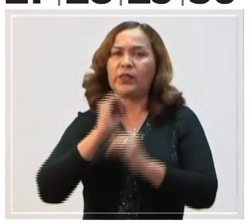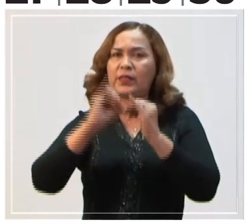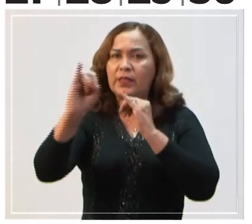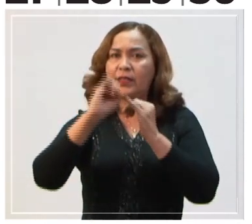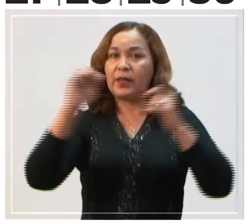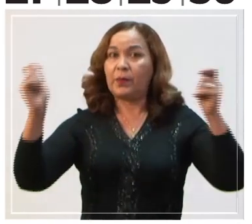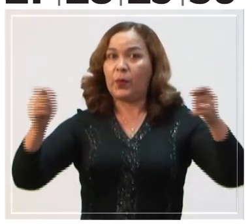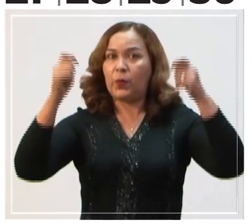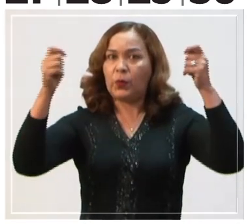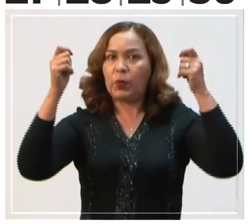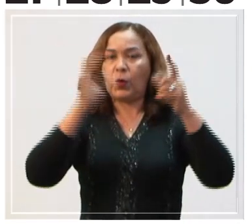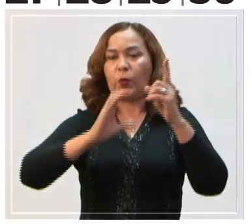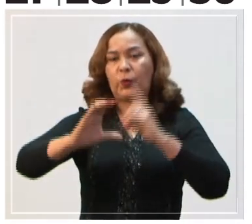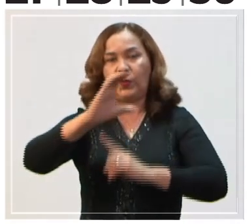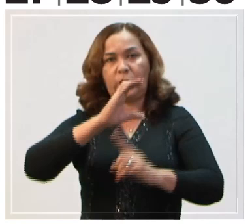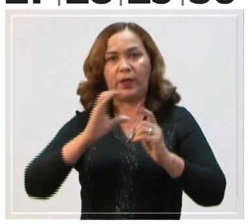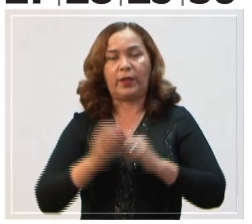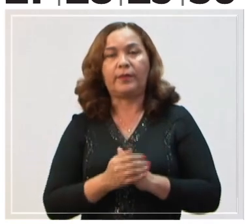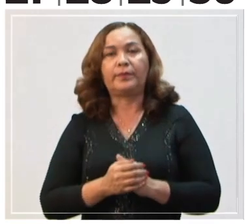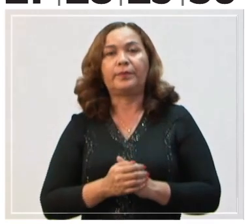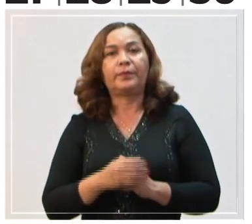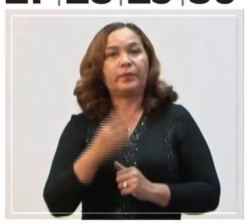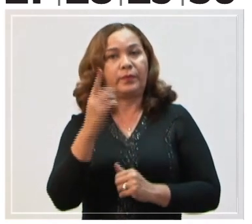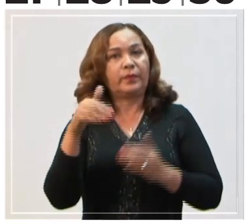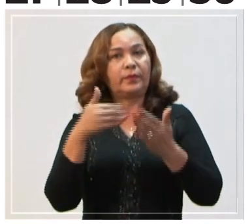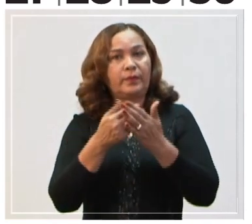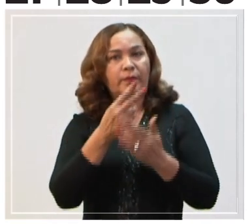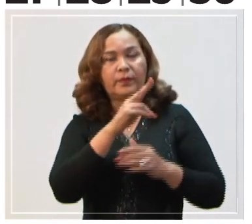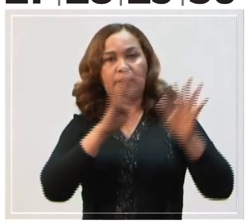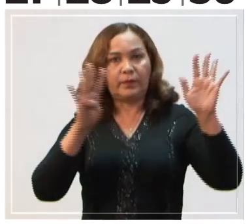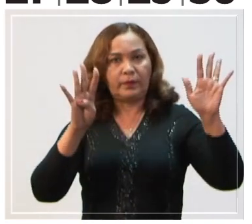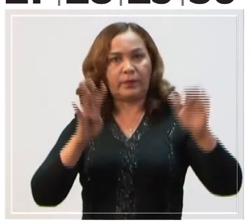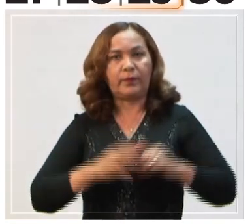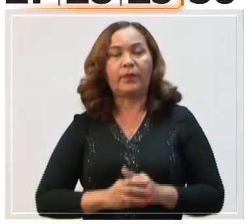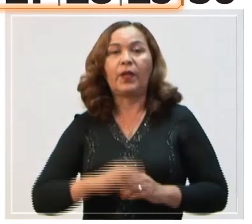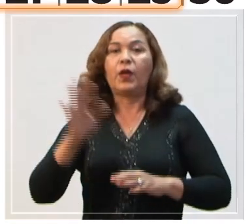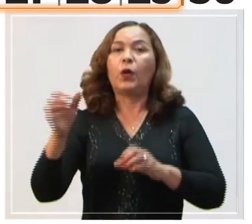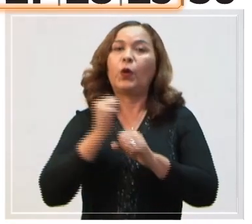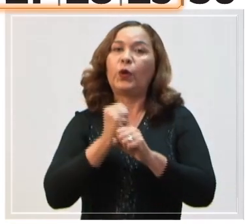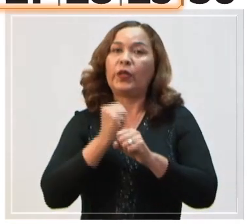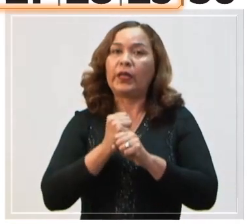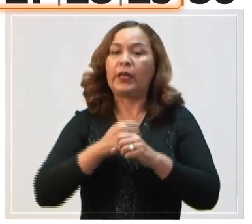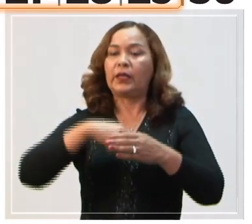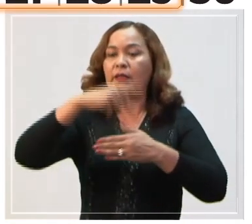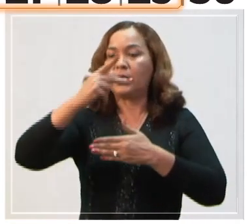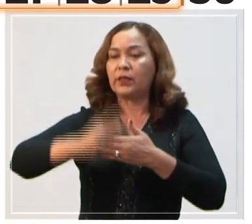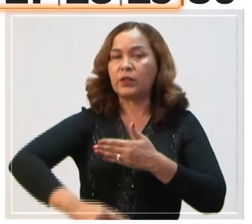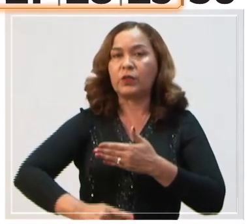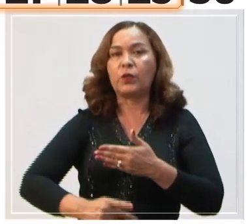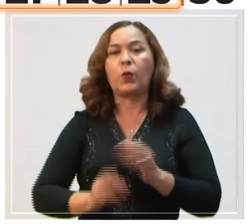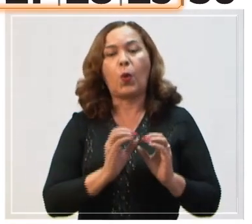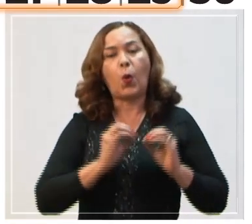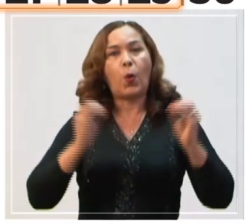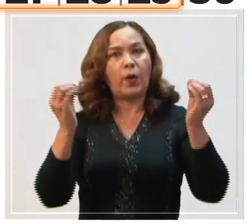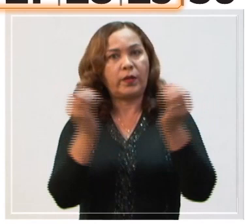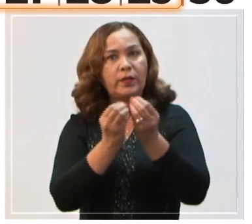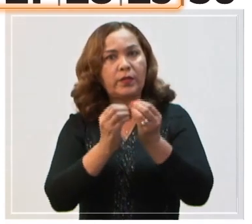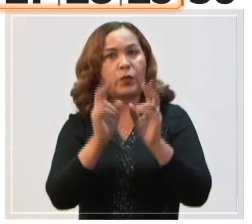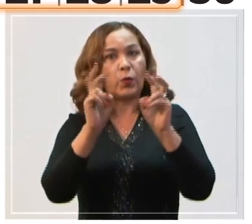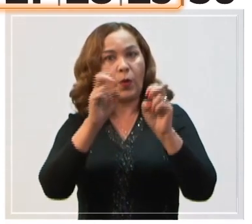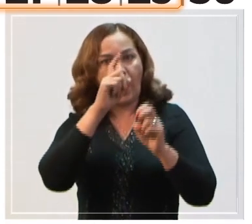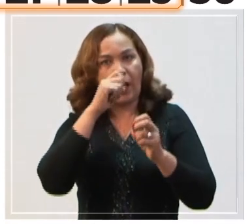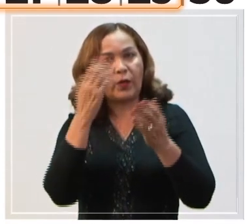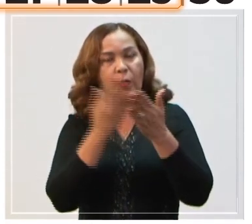Congreso Virtual de Promotores de Cultura. Del día 1 al 29, Jornadas de Planificación y